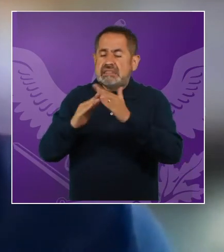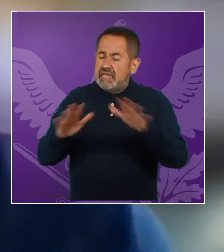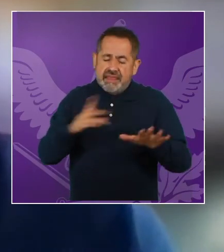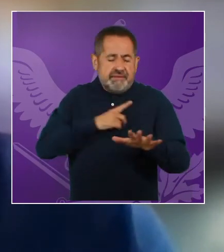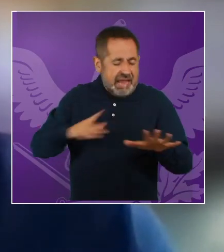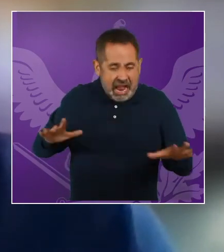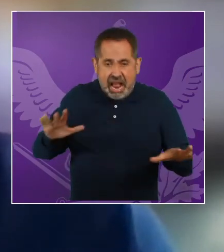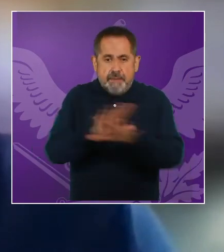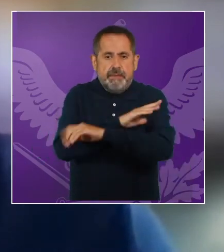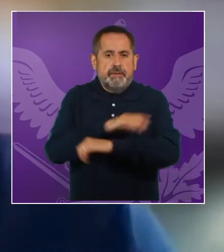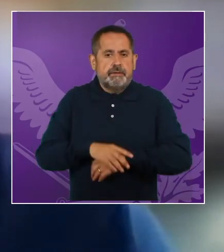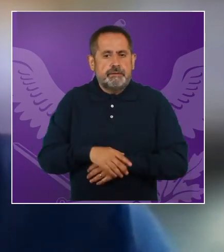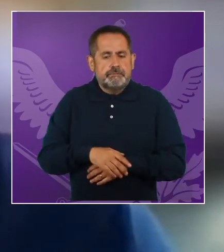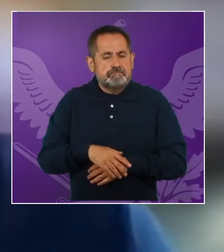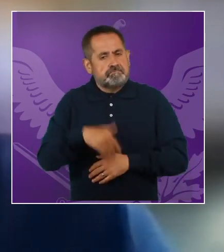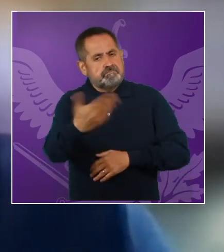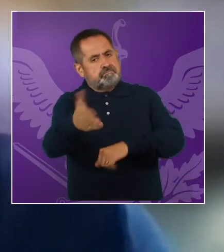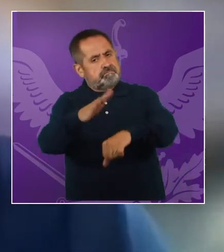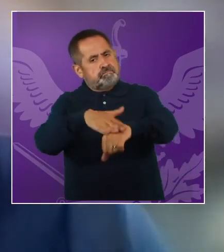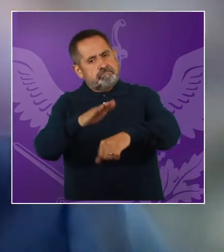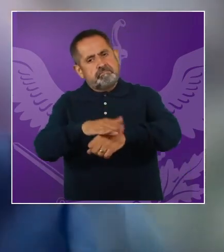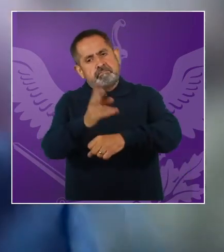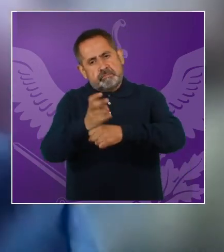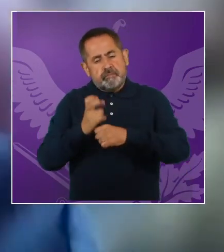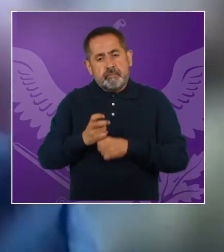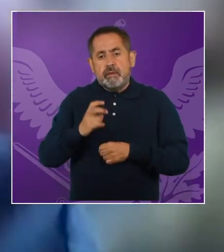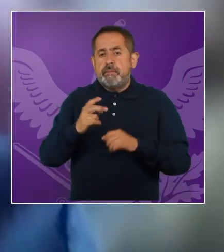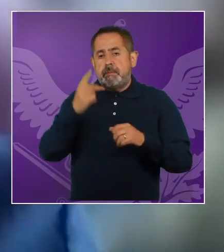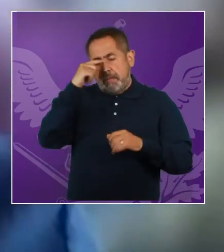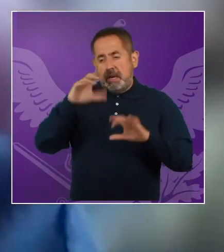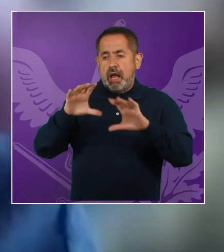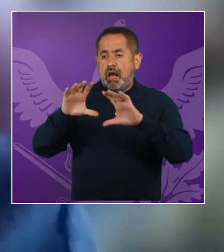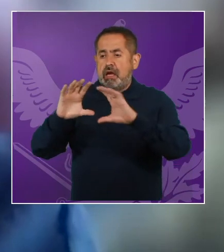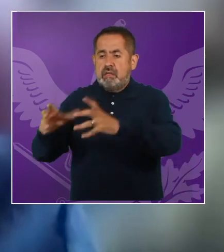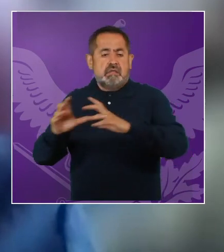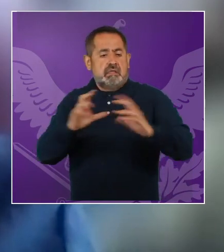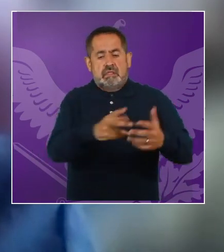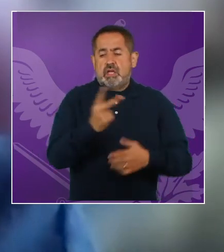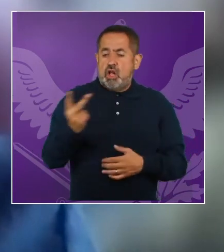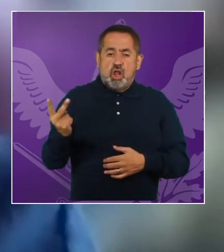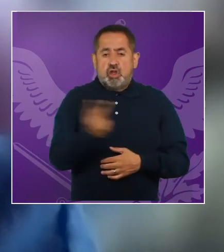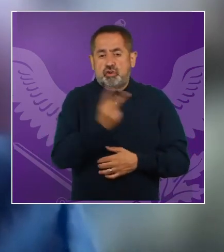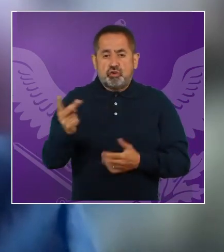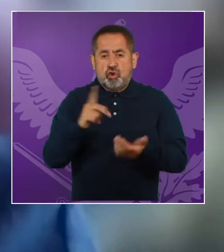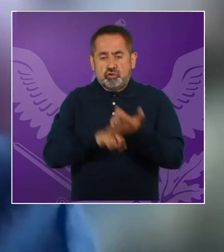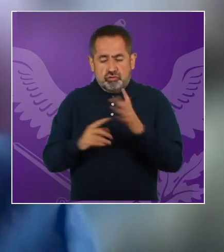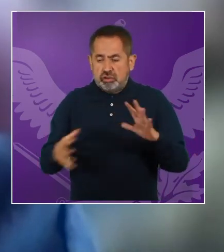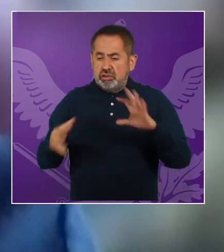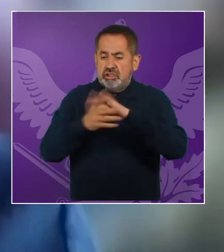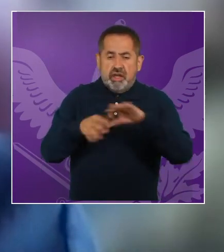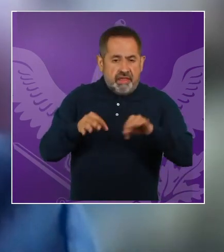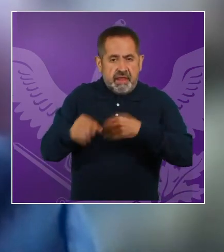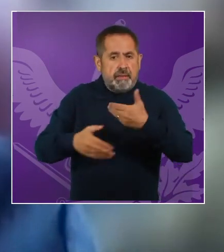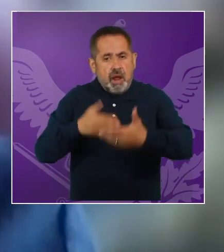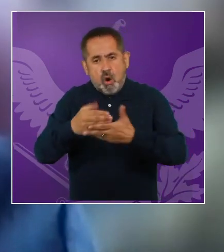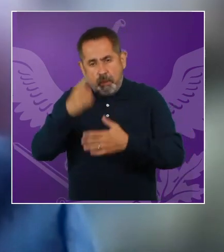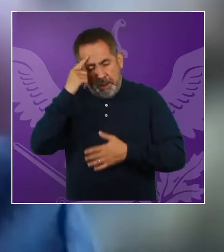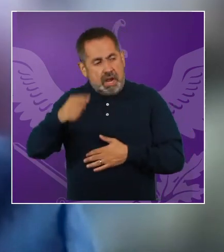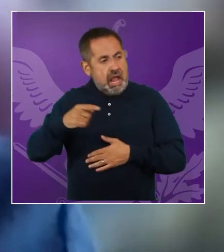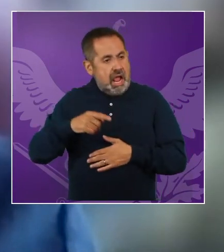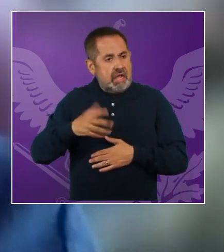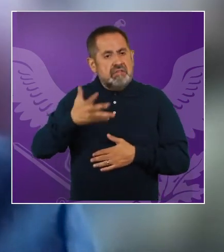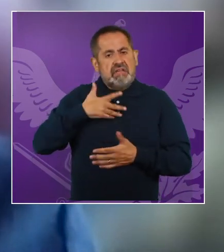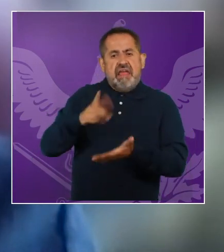trabajo del hogar tiene que cambiar. La invitación va para, eh, las dos poblaciones a las cuales, eh, hacemos